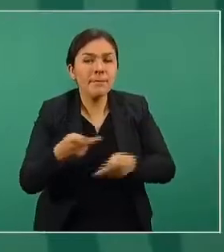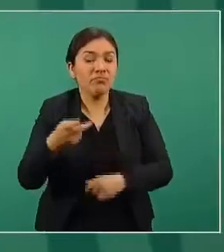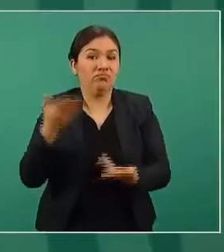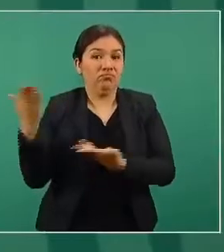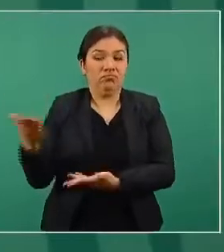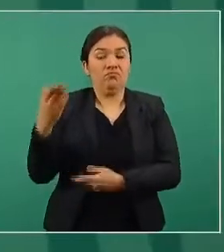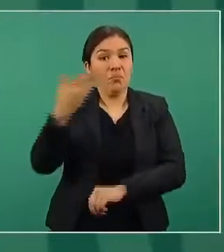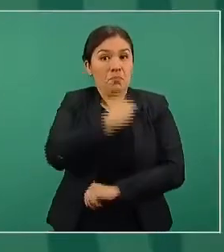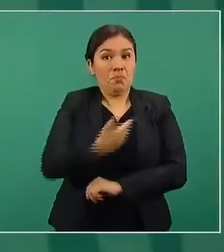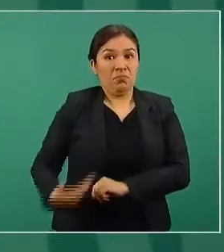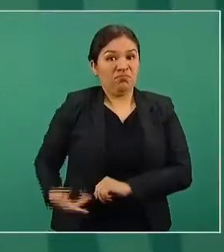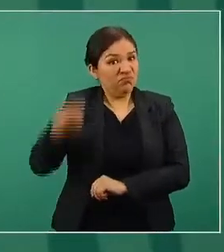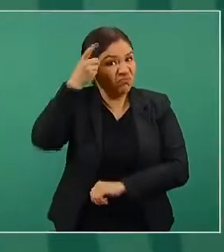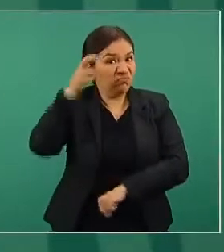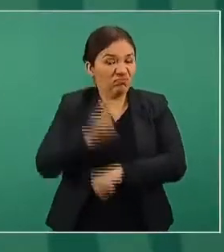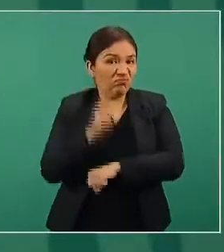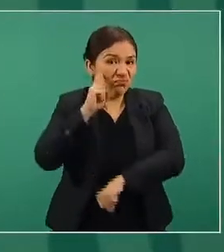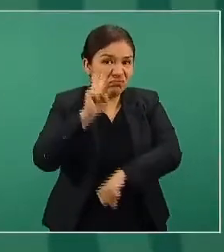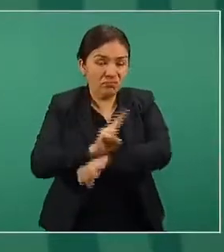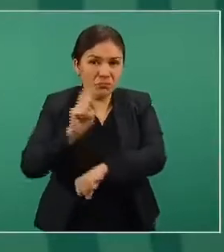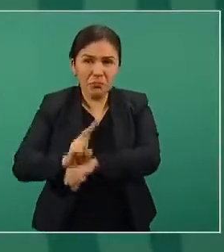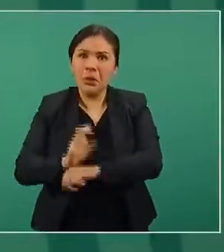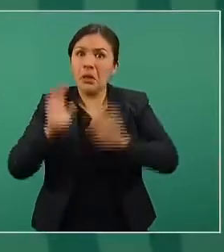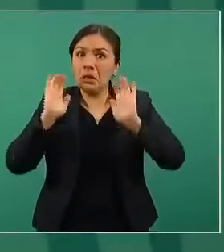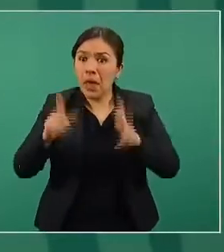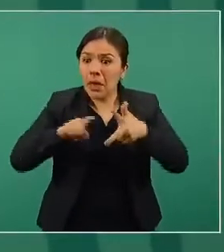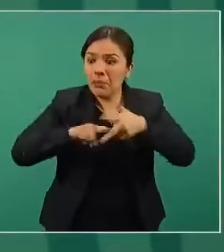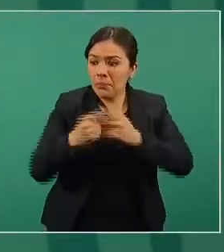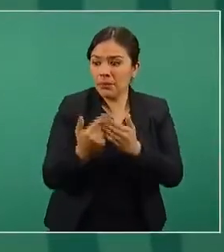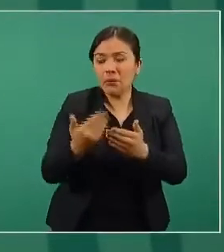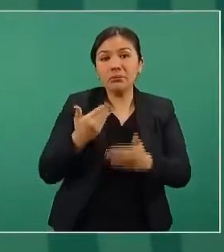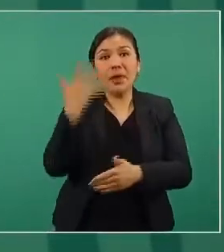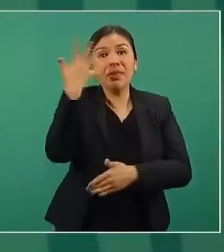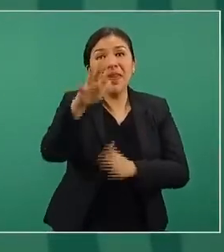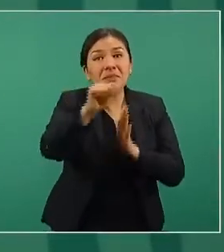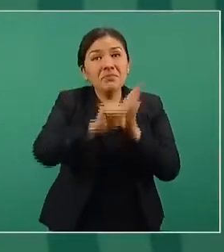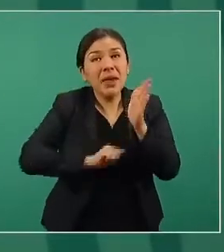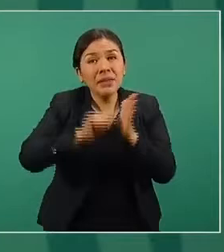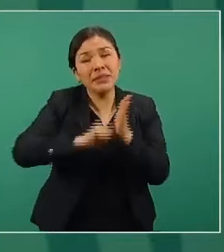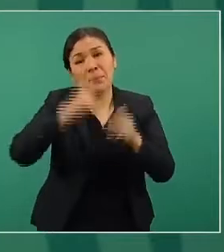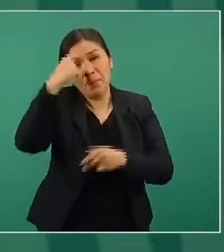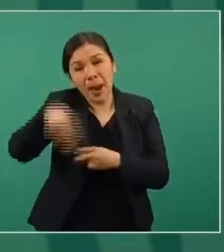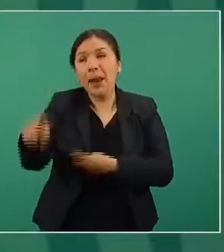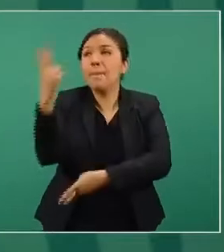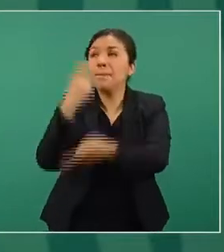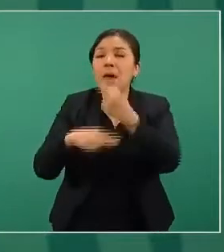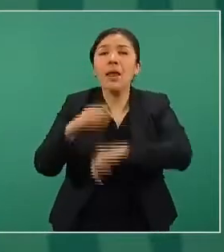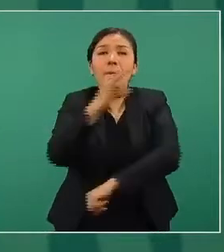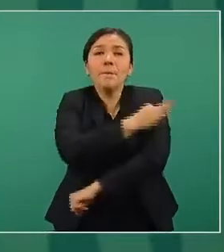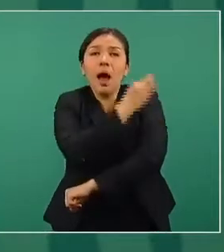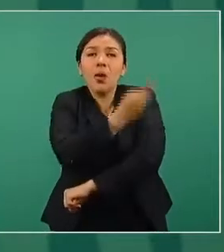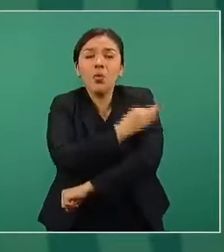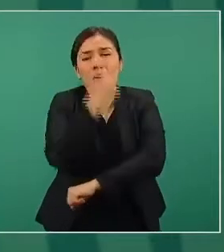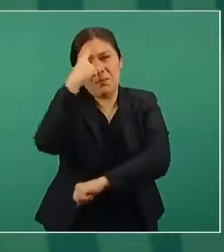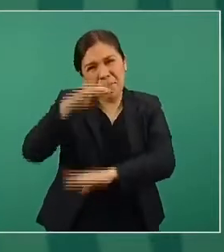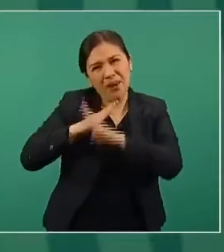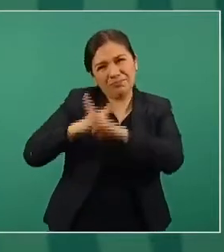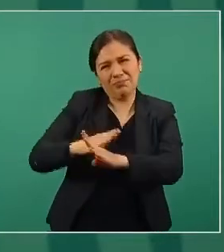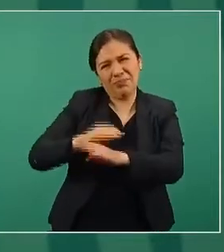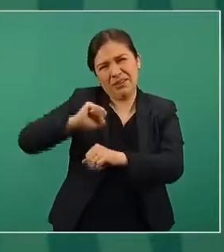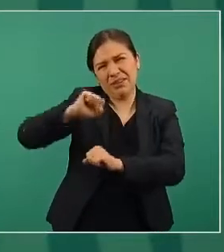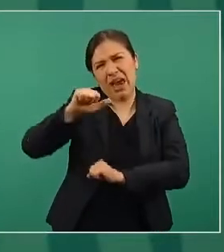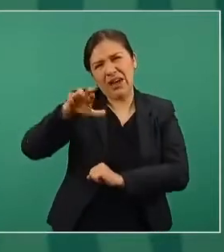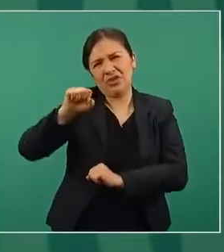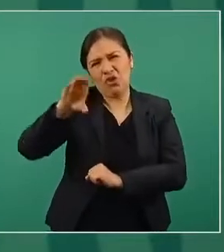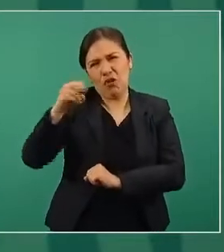el señor presidente, que hemos seguido desde hace 10 meses para obtener vacunas en contra del virus SARS-CoV-2,